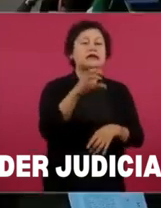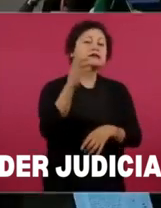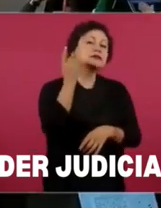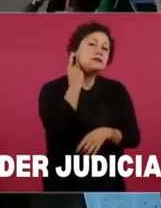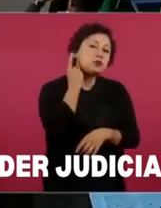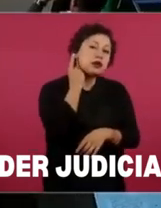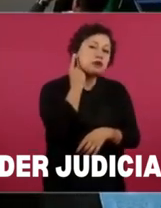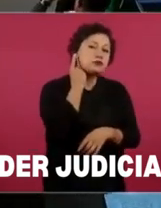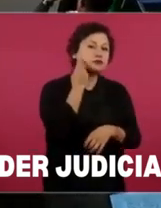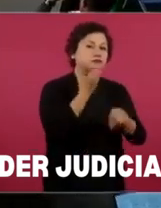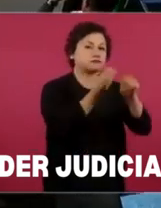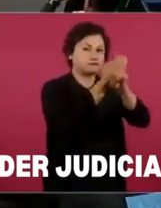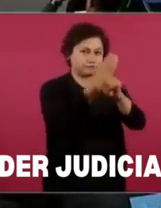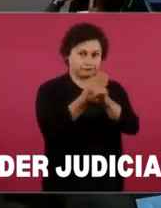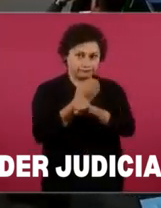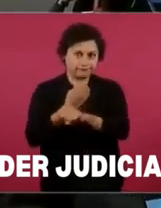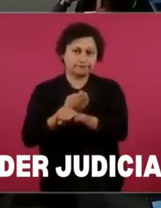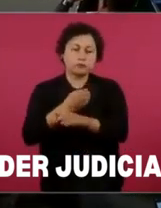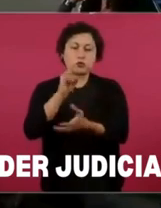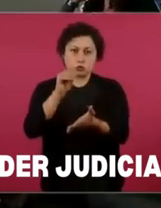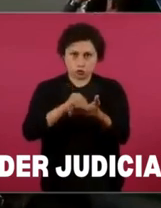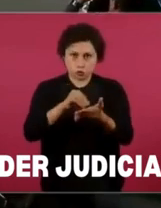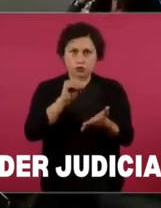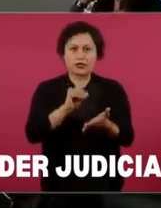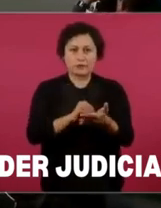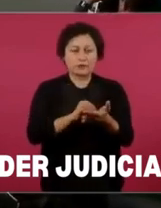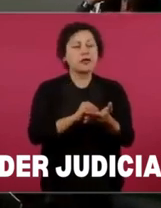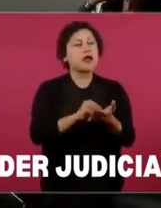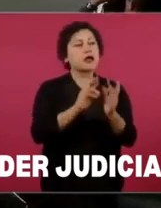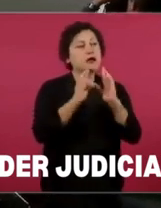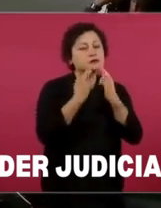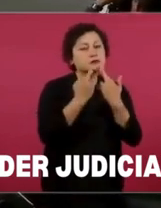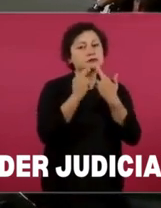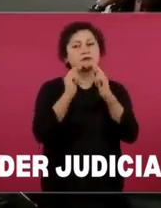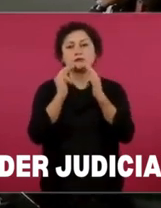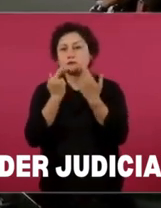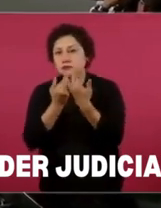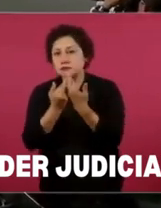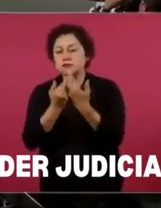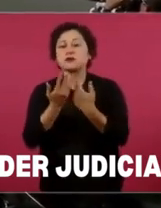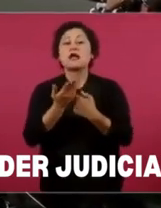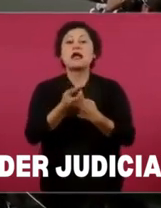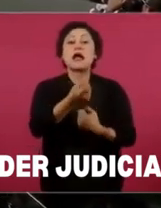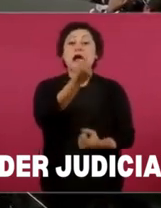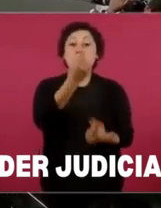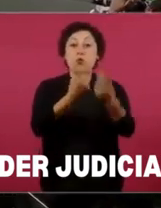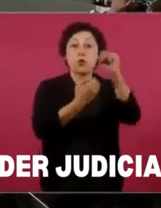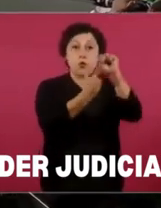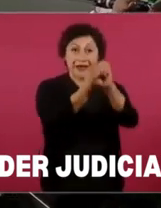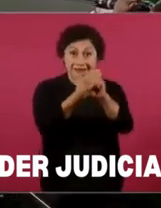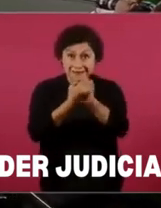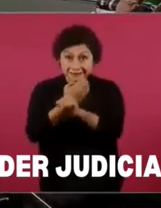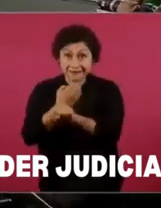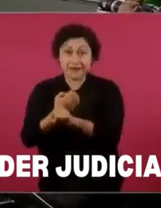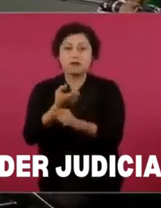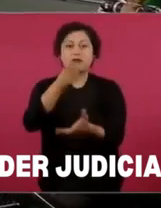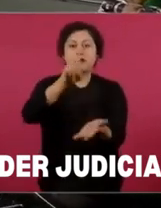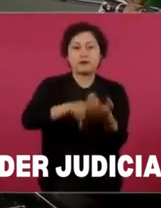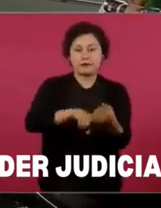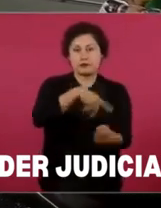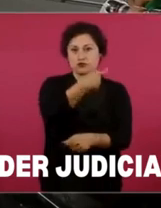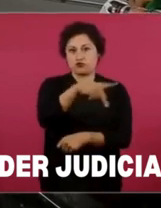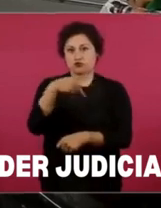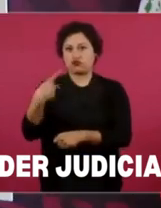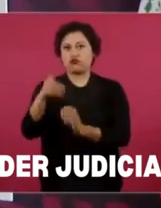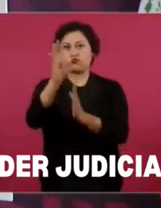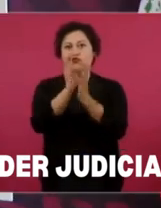estados las constituciones establecen las